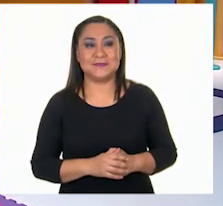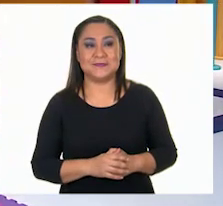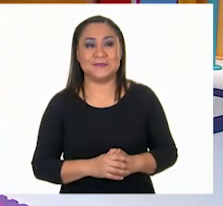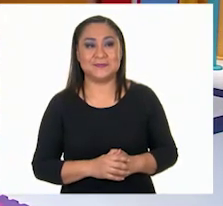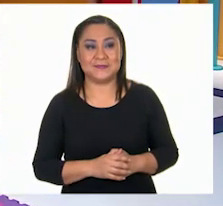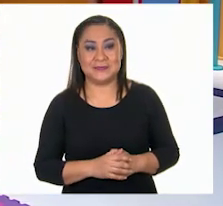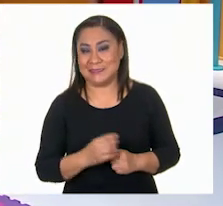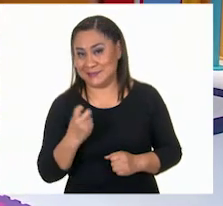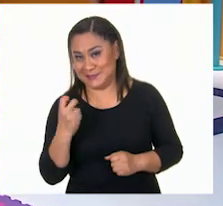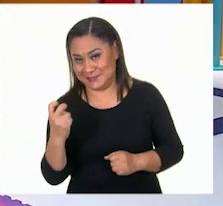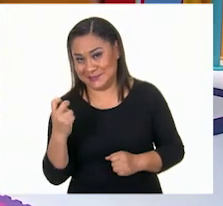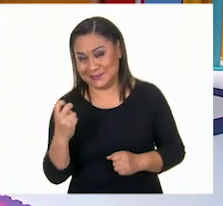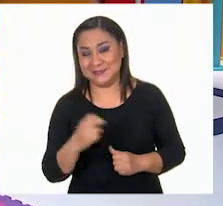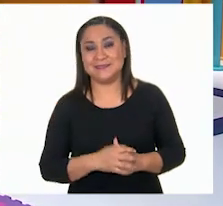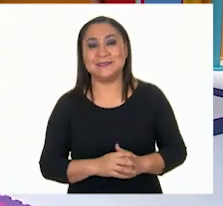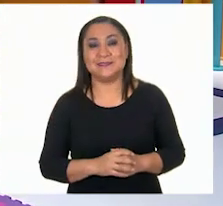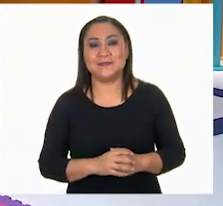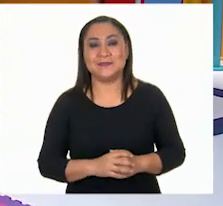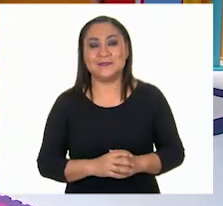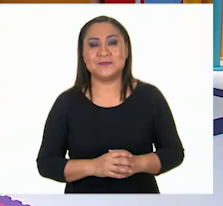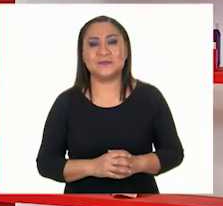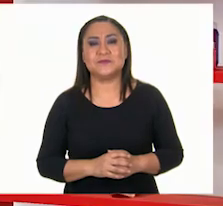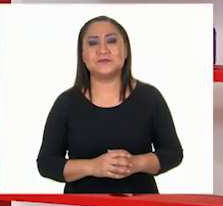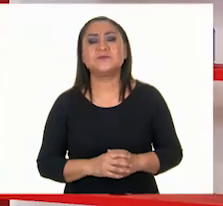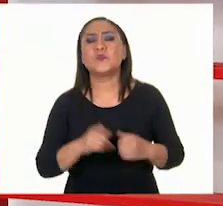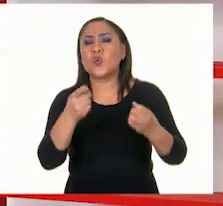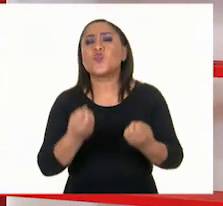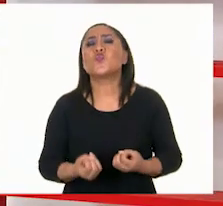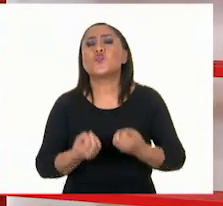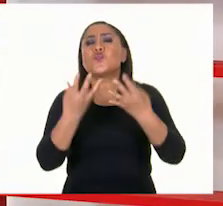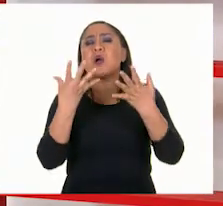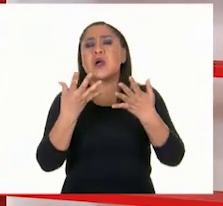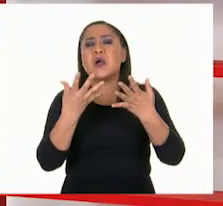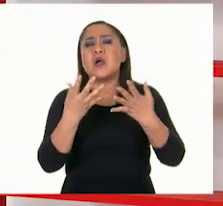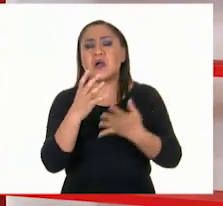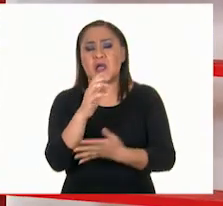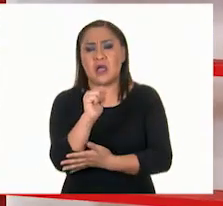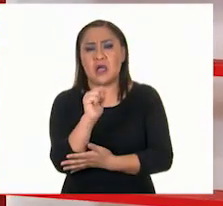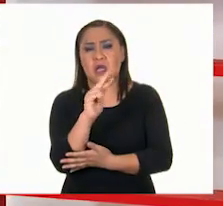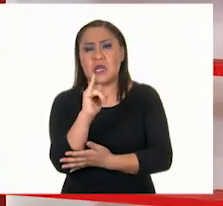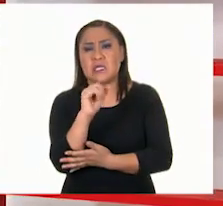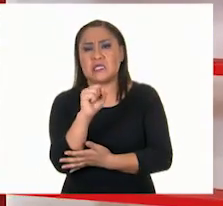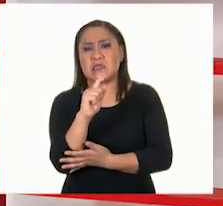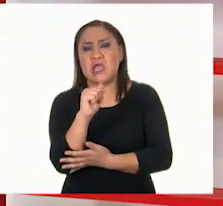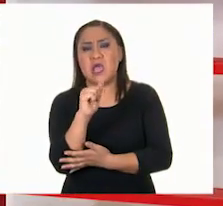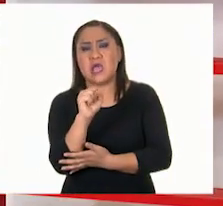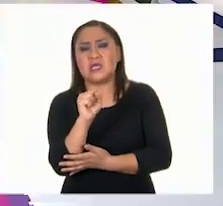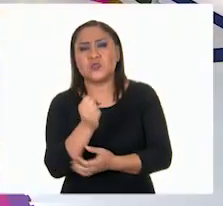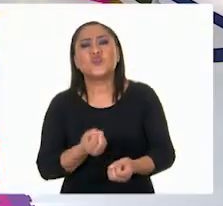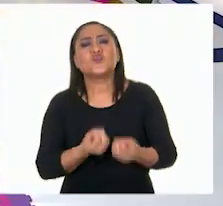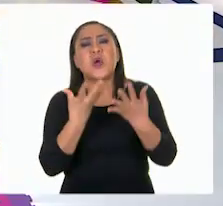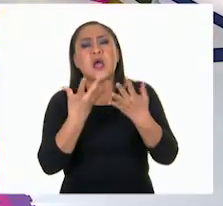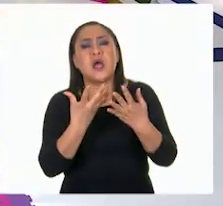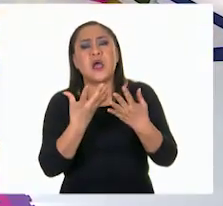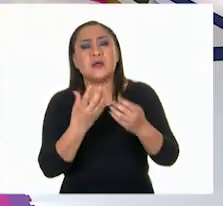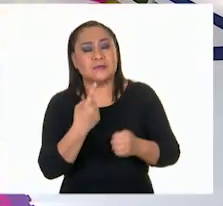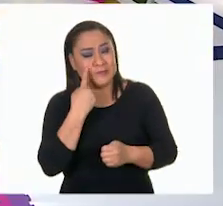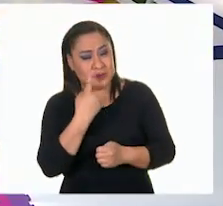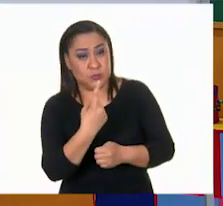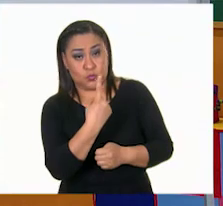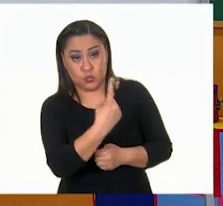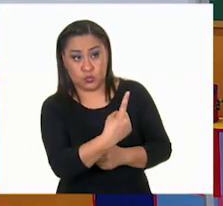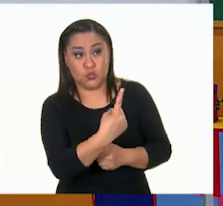Aquí la vamos a poner. ¿Y puedes contar cuántas aristas tiene? Claro que sí, mucha atención. Uno, dos,